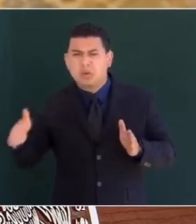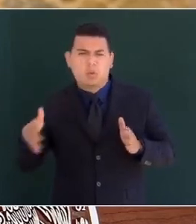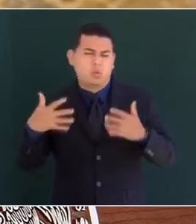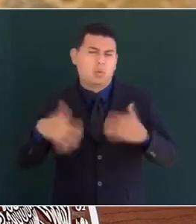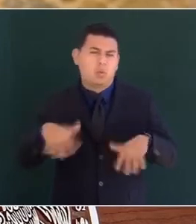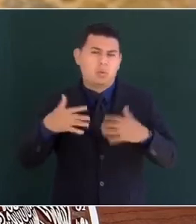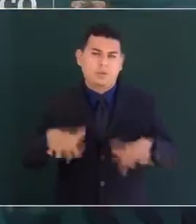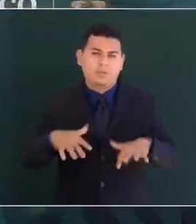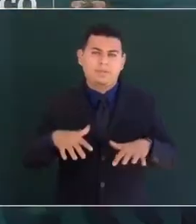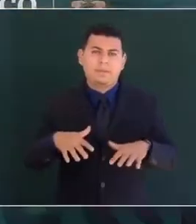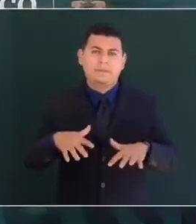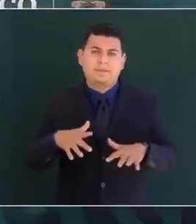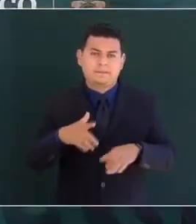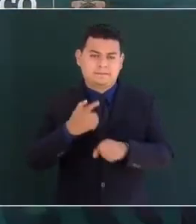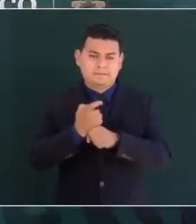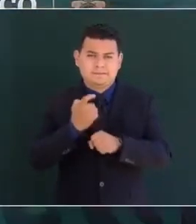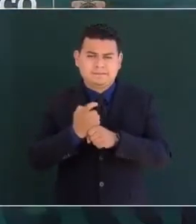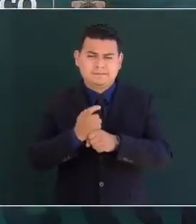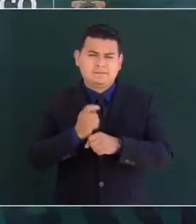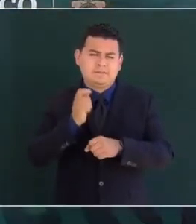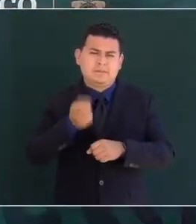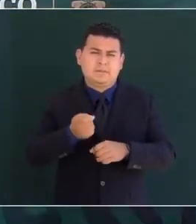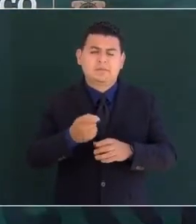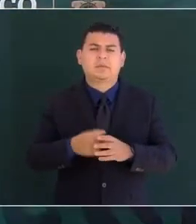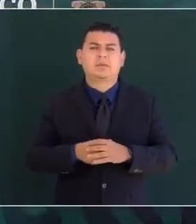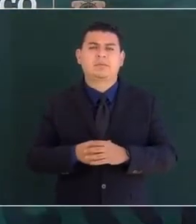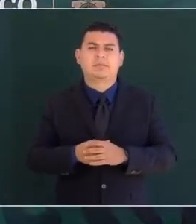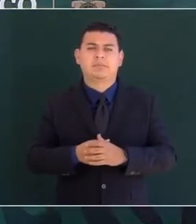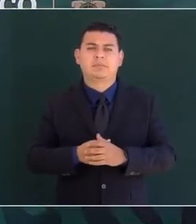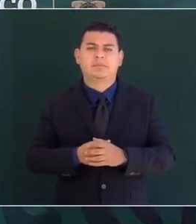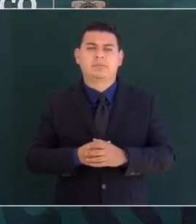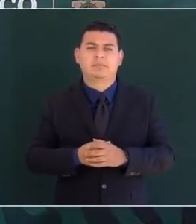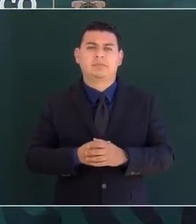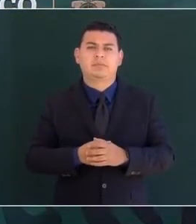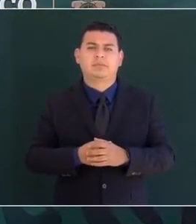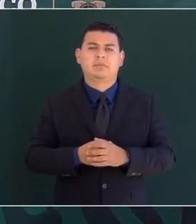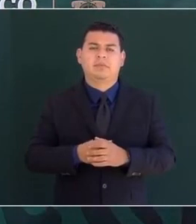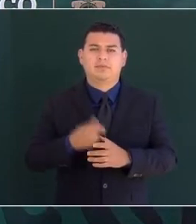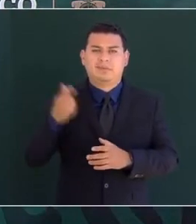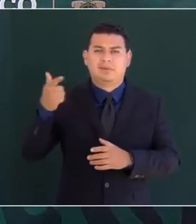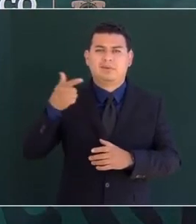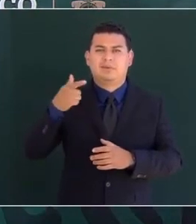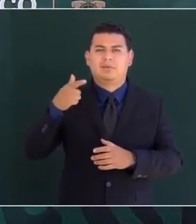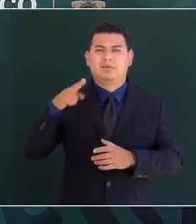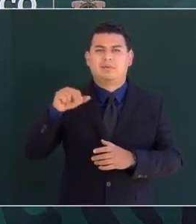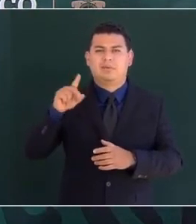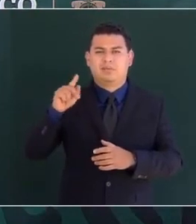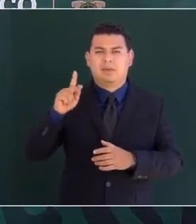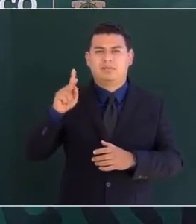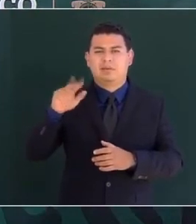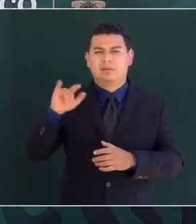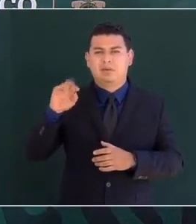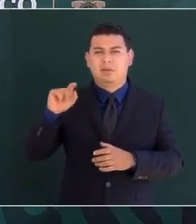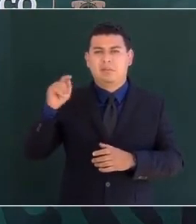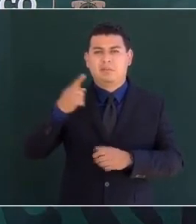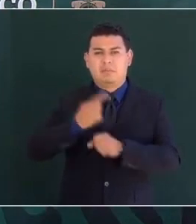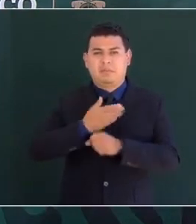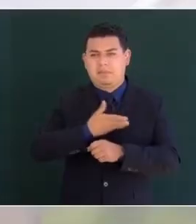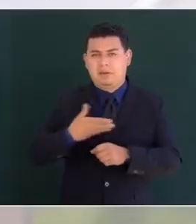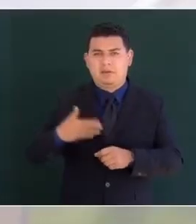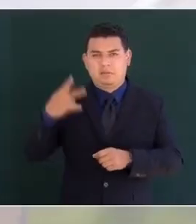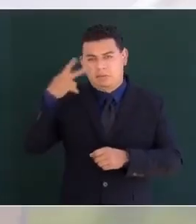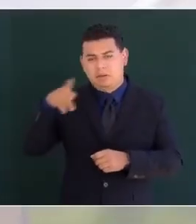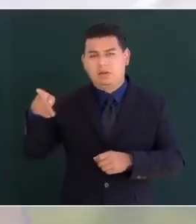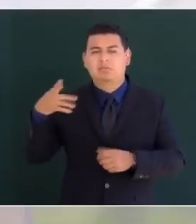el primero se produjo cuando Guadalupe Victoria el primer presidente de México pudo terminar